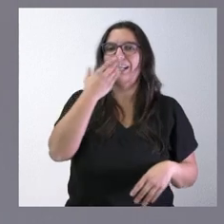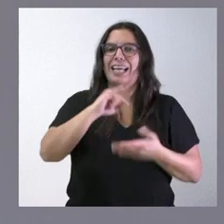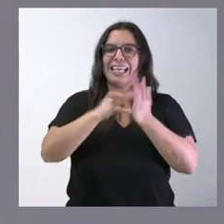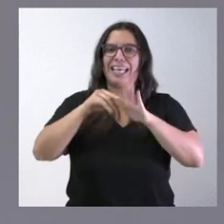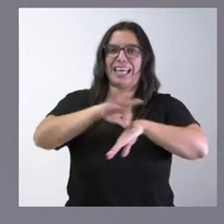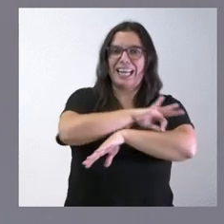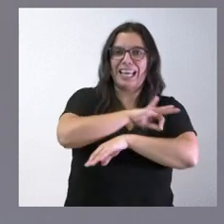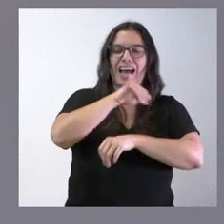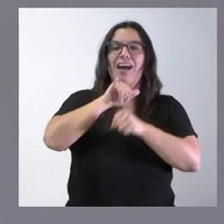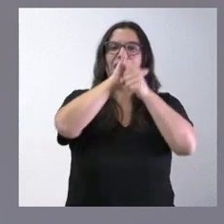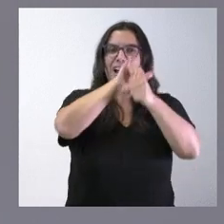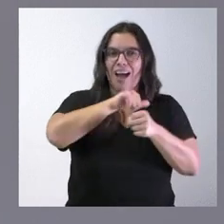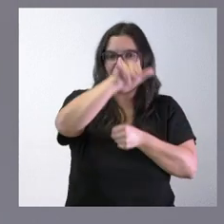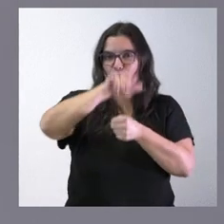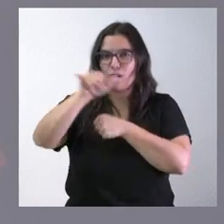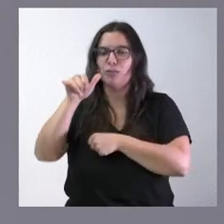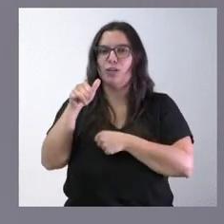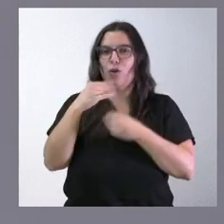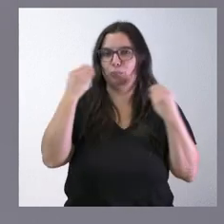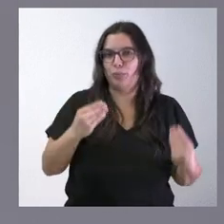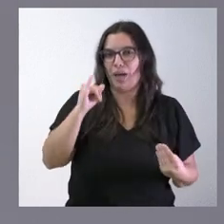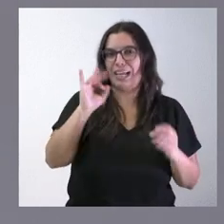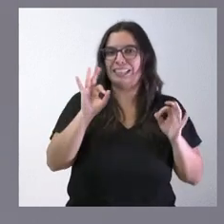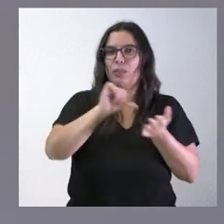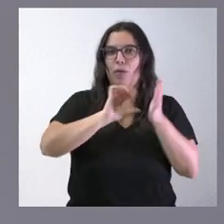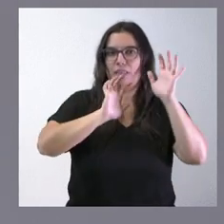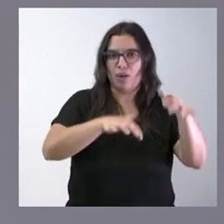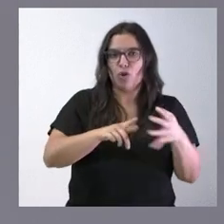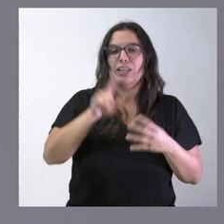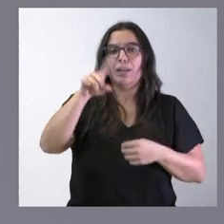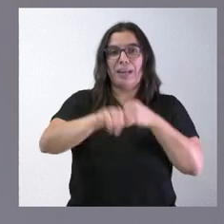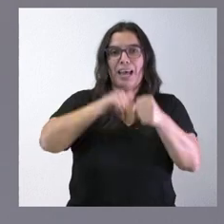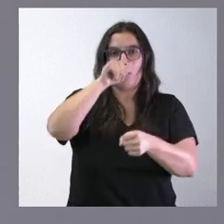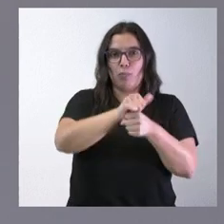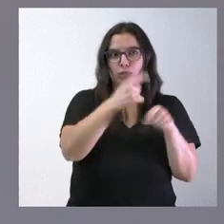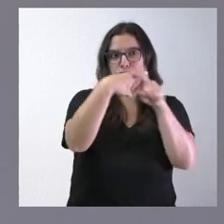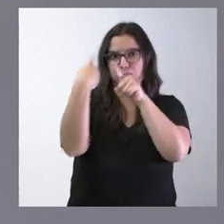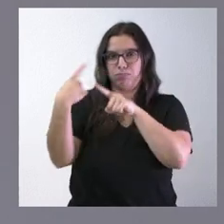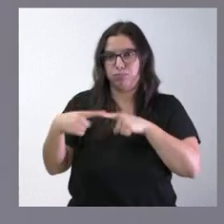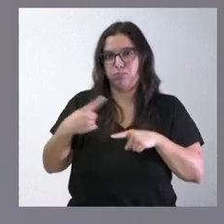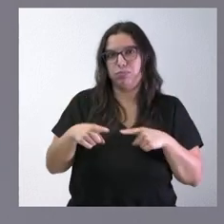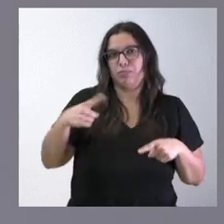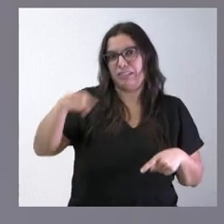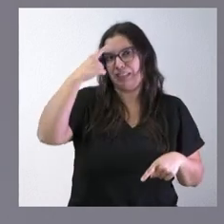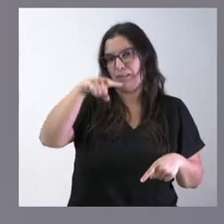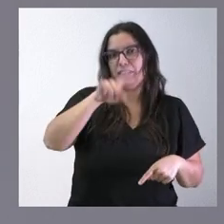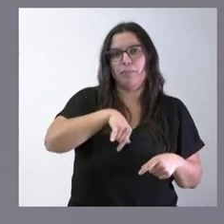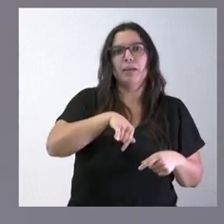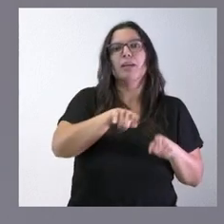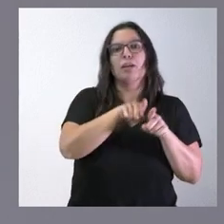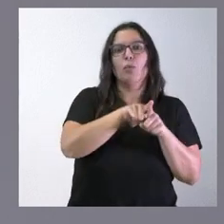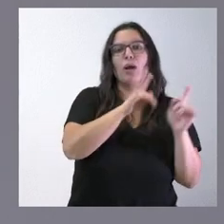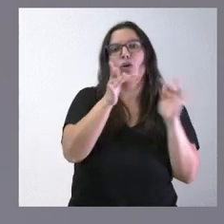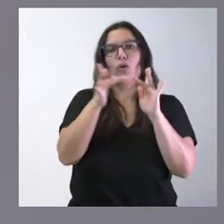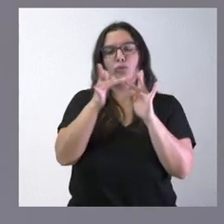aeronáuticos, en este caso, en la ciudad de León. Tenemos aeropuertos, como ustedes disponen, y conexión también con aeropuertos